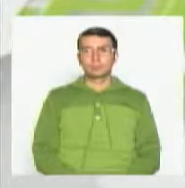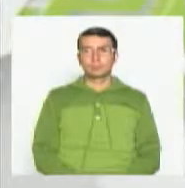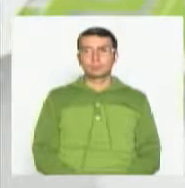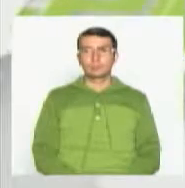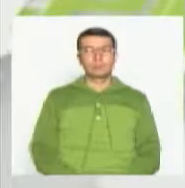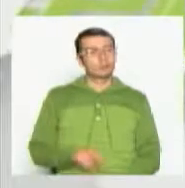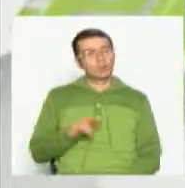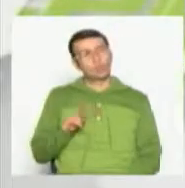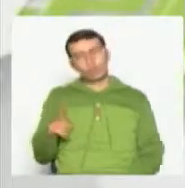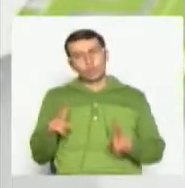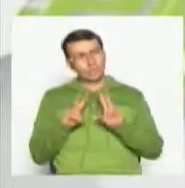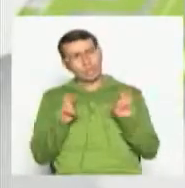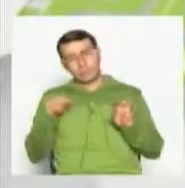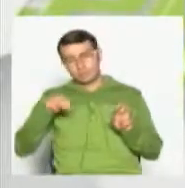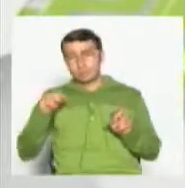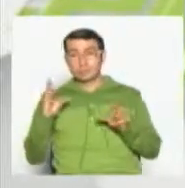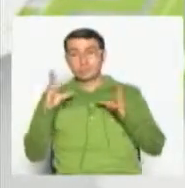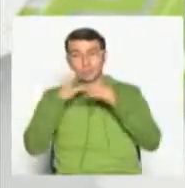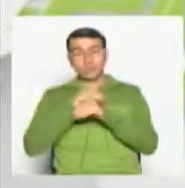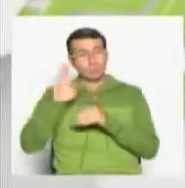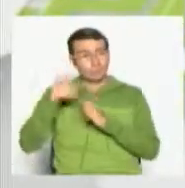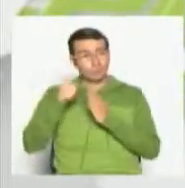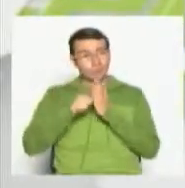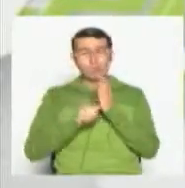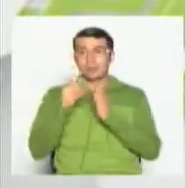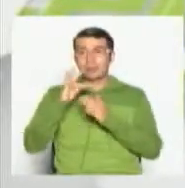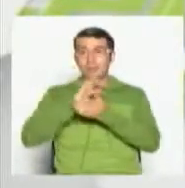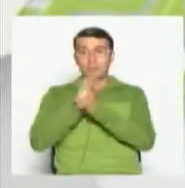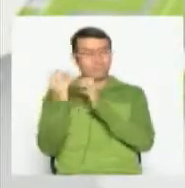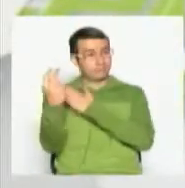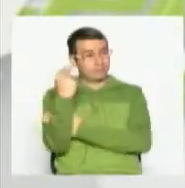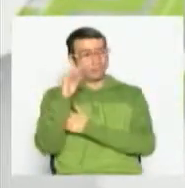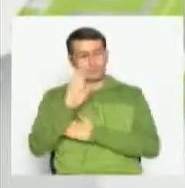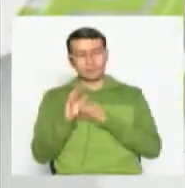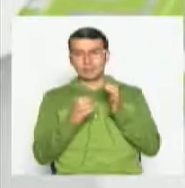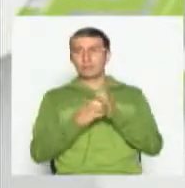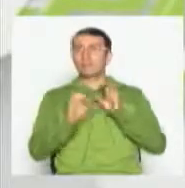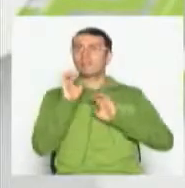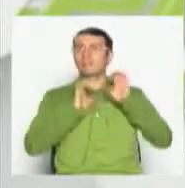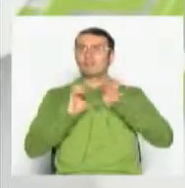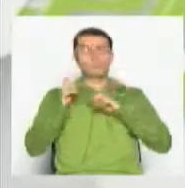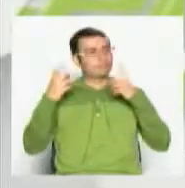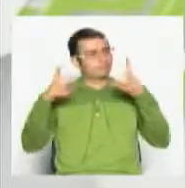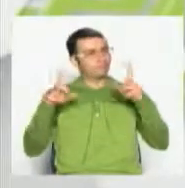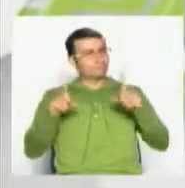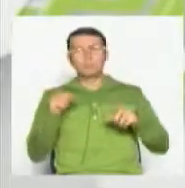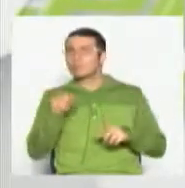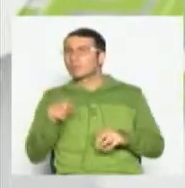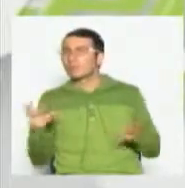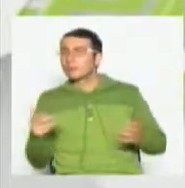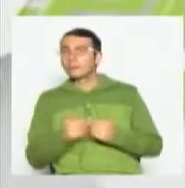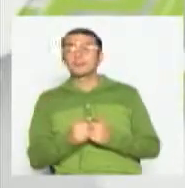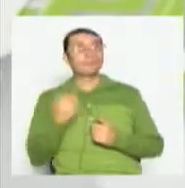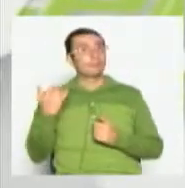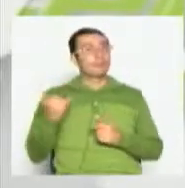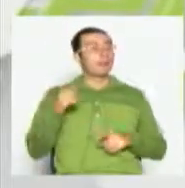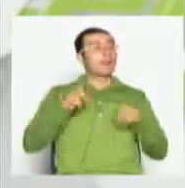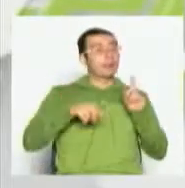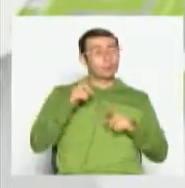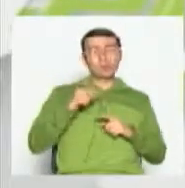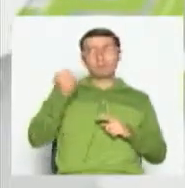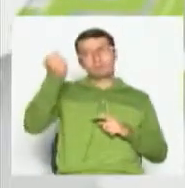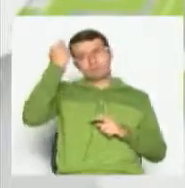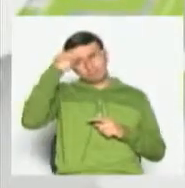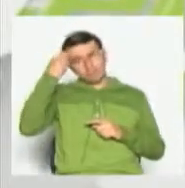Otro tema que nos ocupa esta noche en nuestro programa Telecafé TV, la Defensoría del Televidente, tiene que ver con los mecanismos que se deben tener en